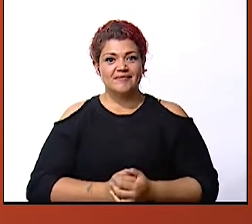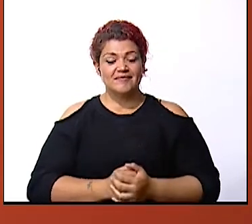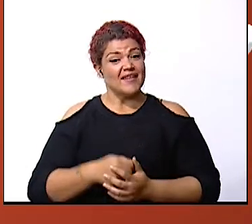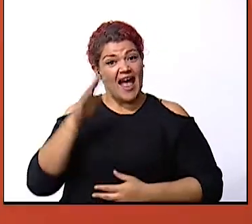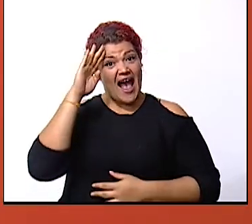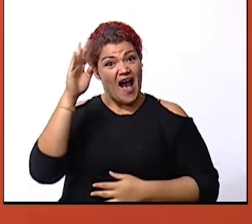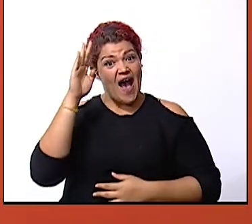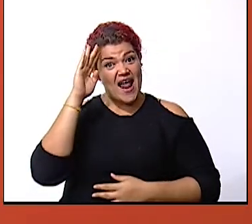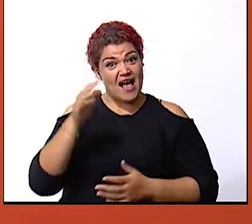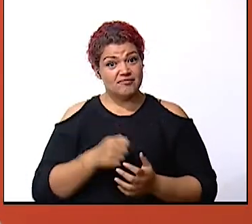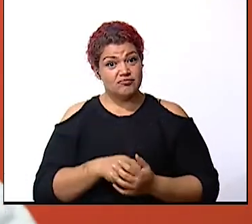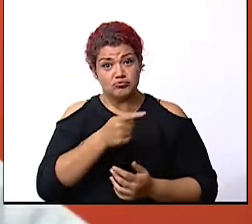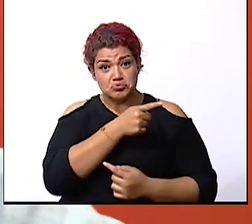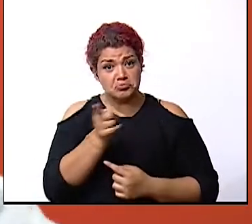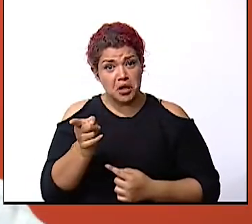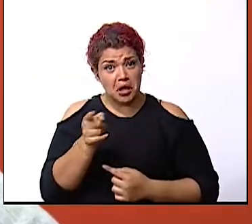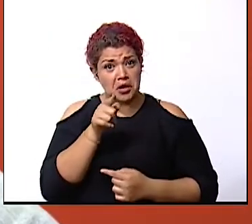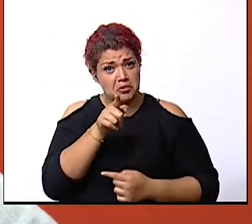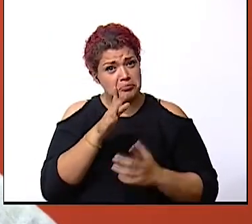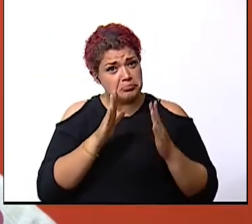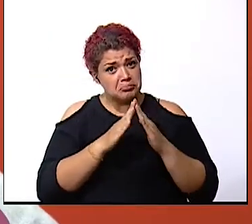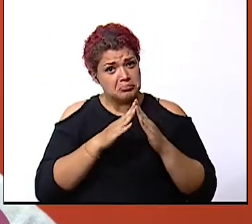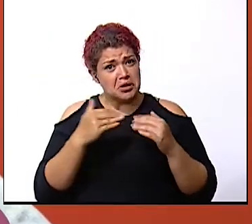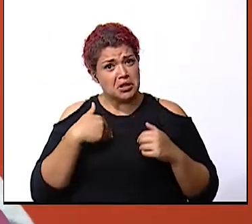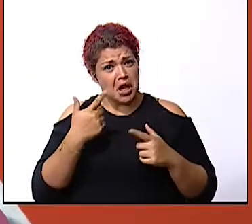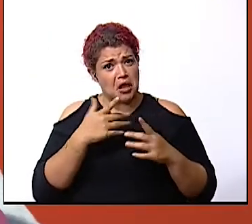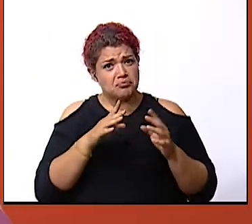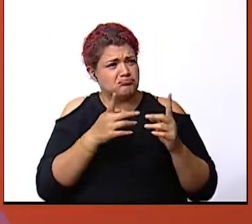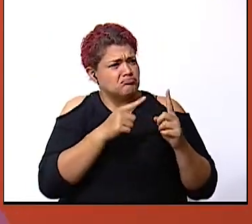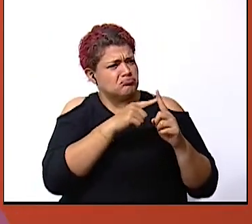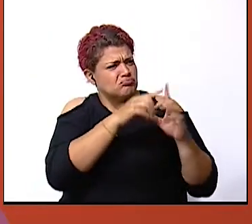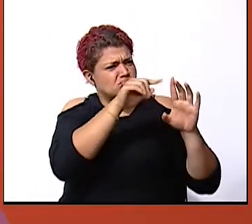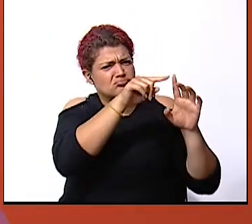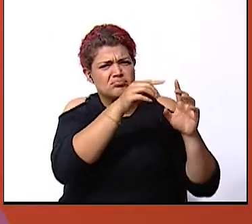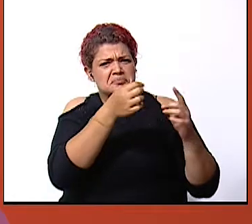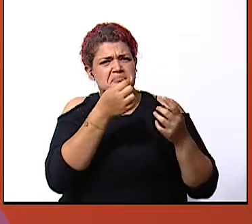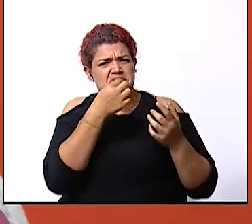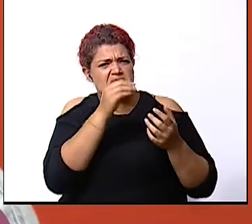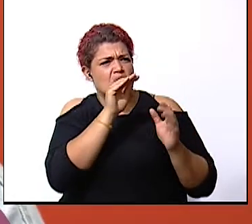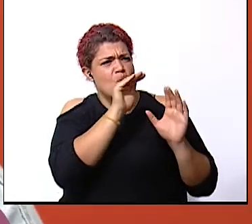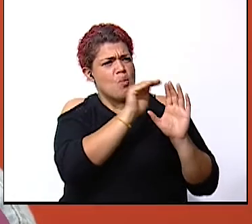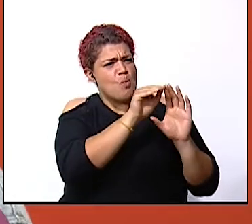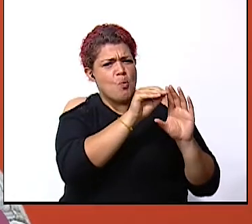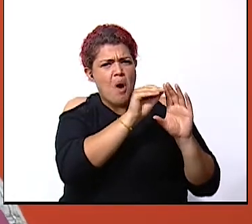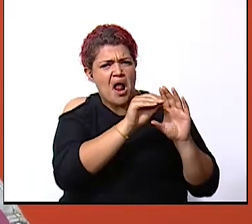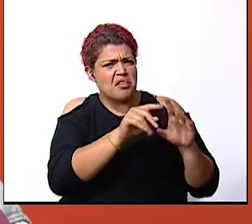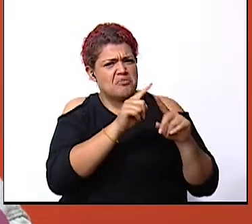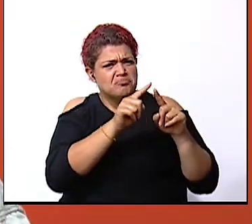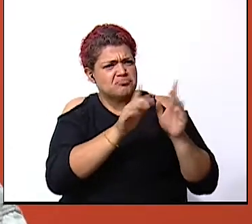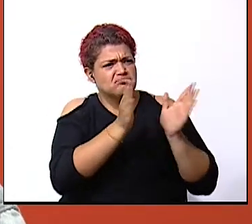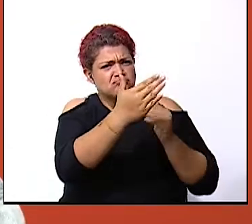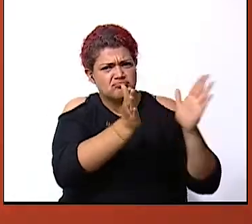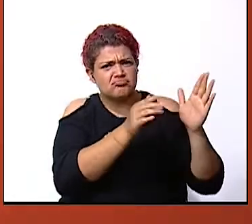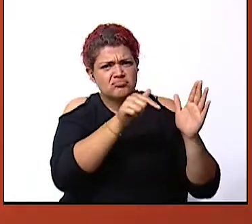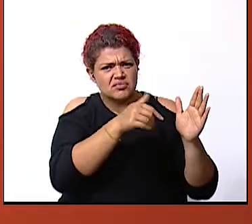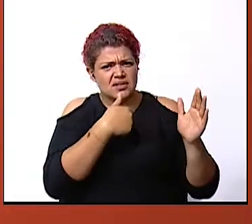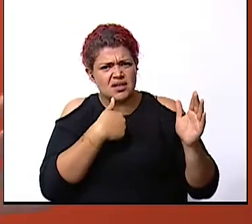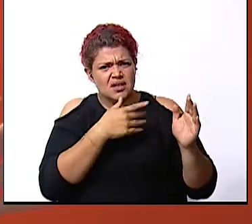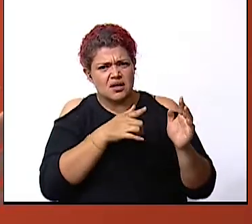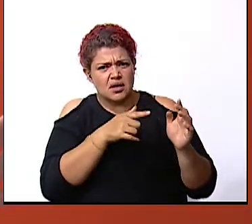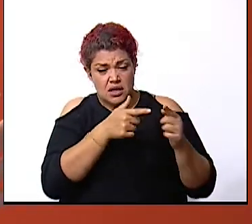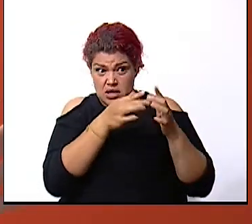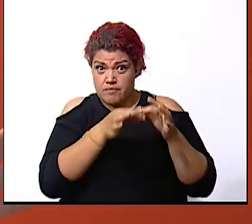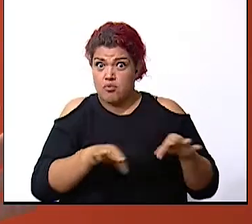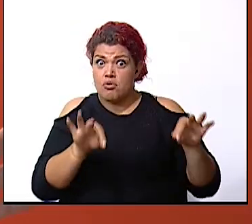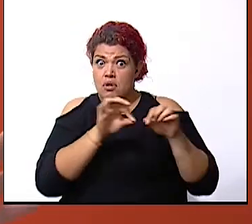hola ustedes en su casa tienen botiquín como éste es muy importante porque